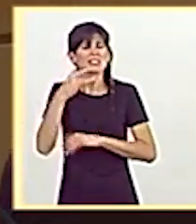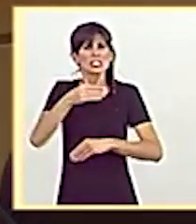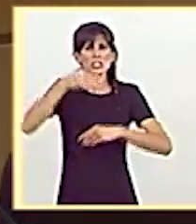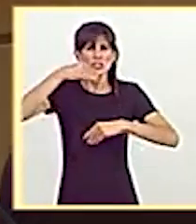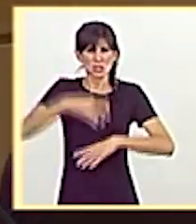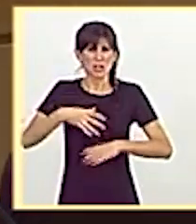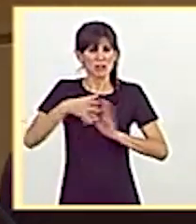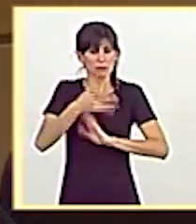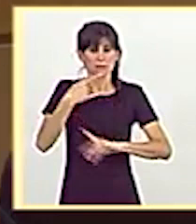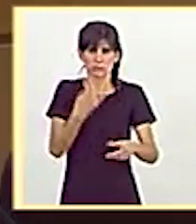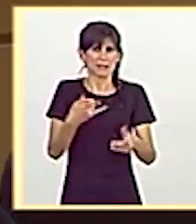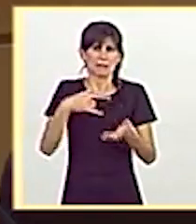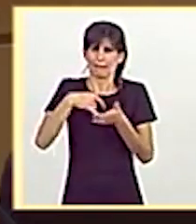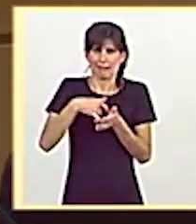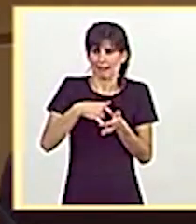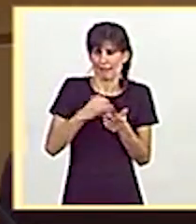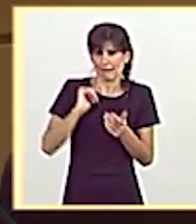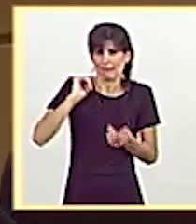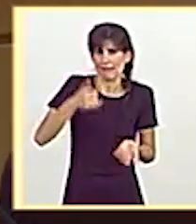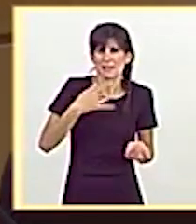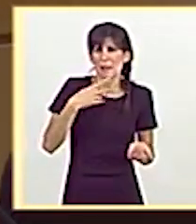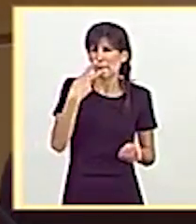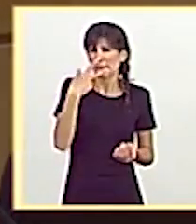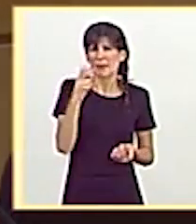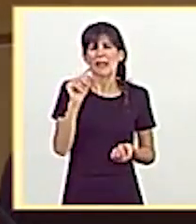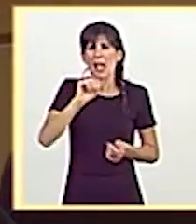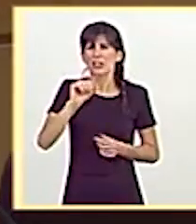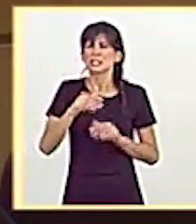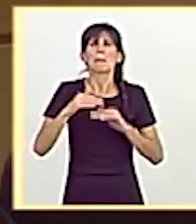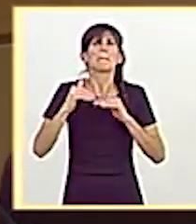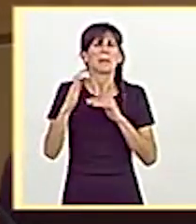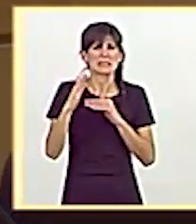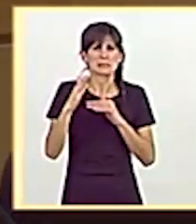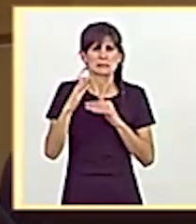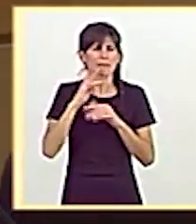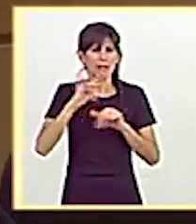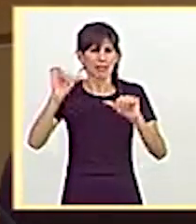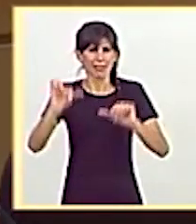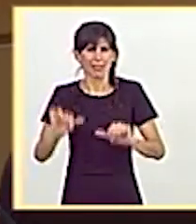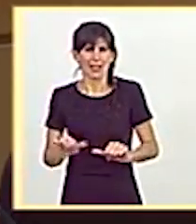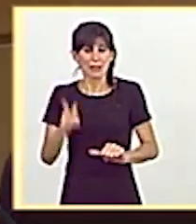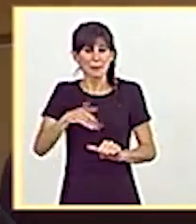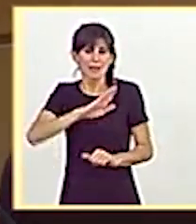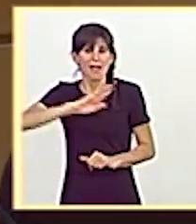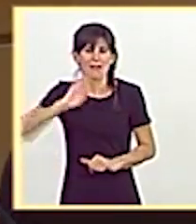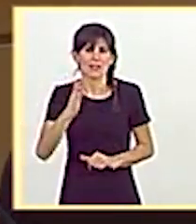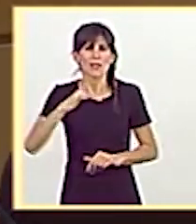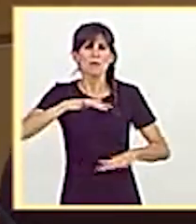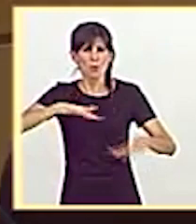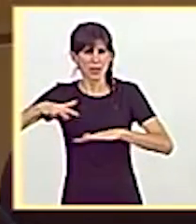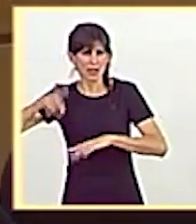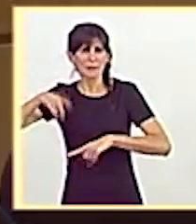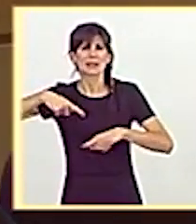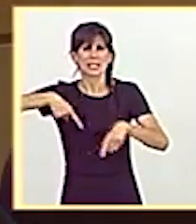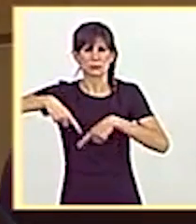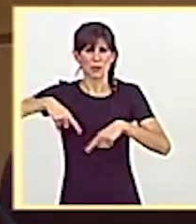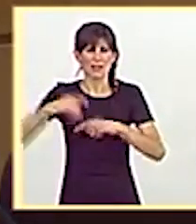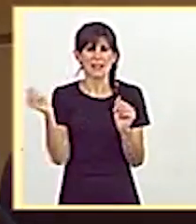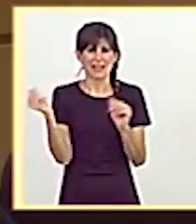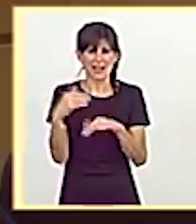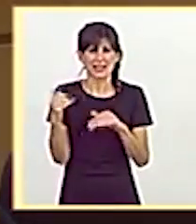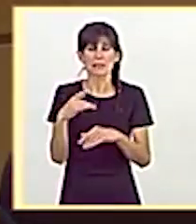más flagrante que se recuerda, más de 20 años de retraso y que perjudica enormemente a la movilidad y al transporte por carretera,